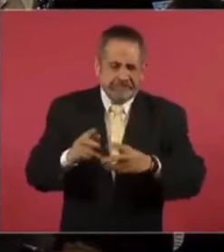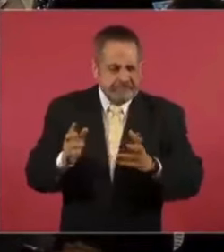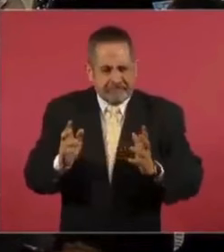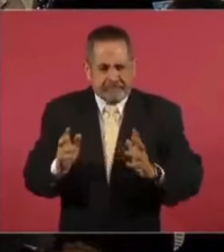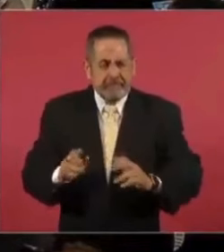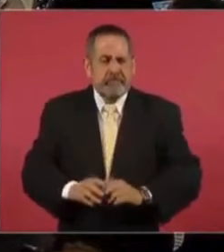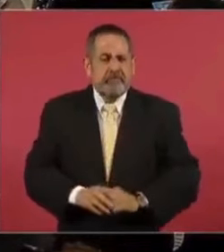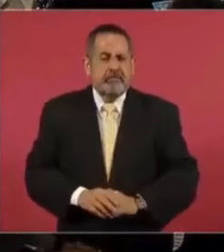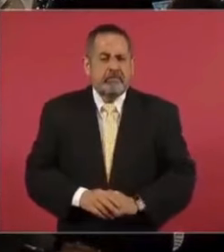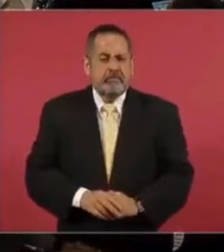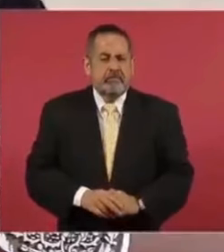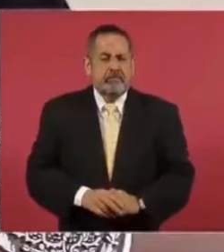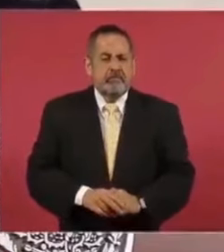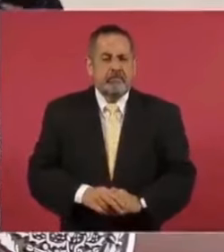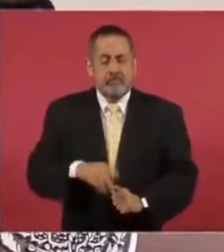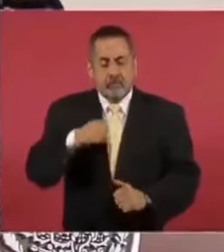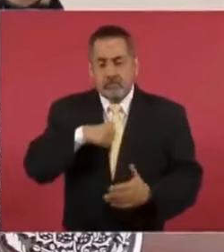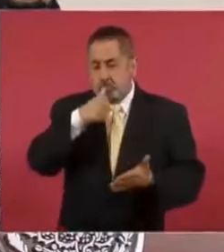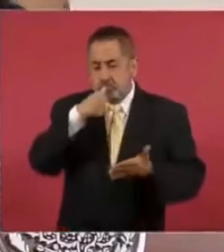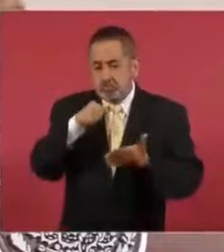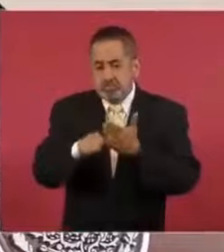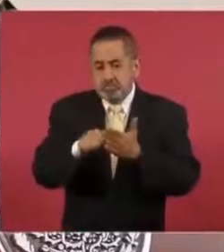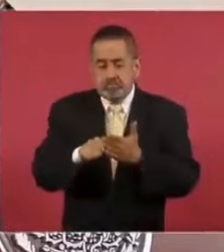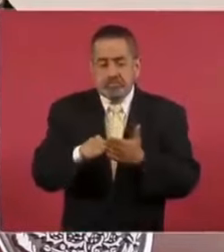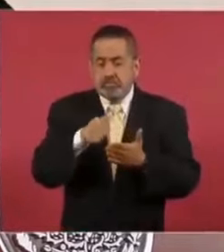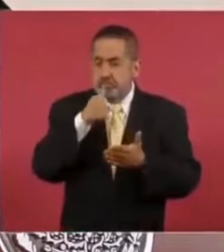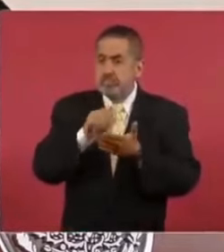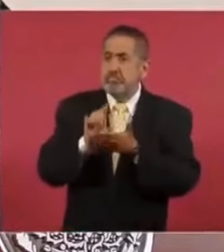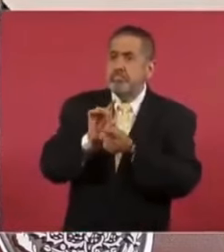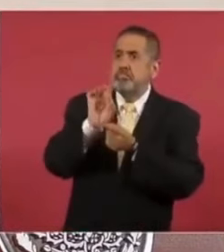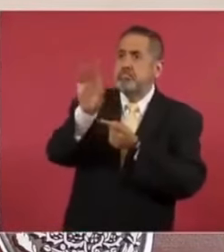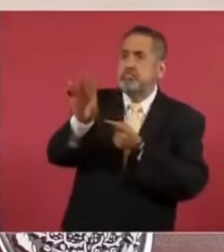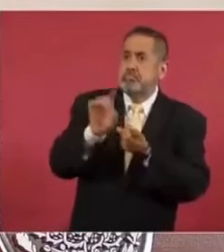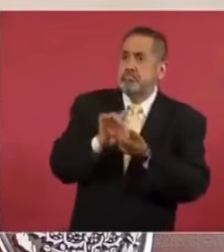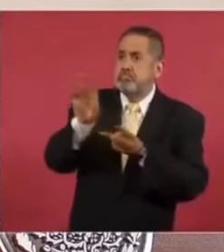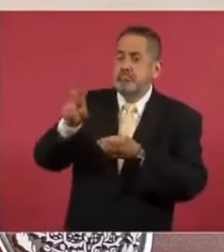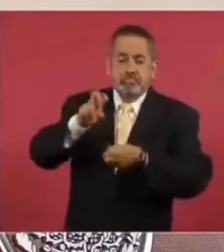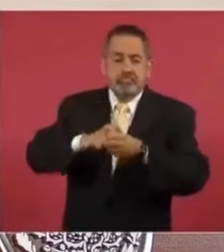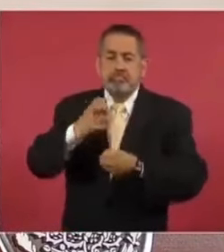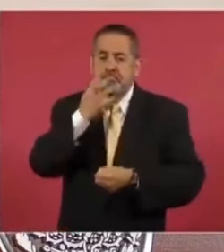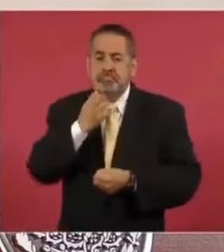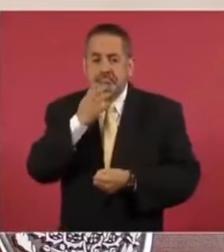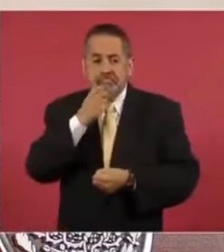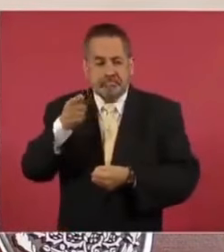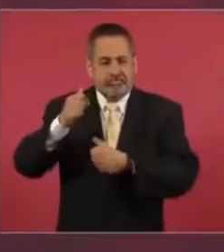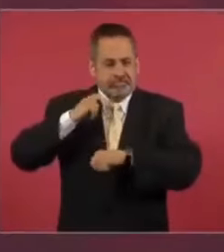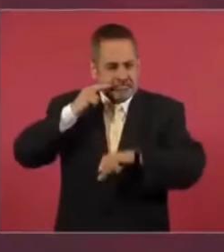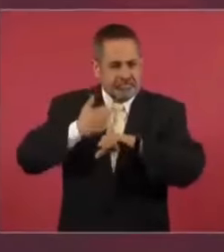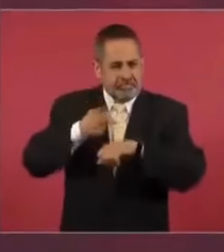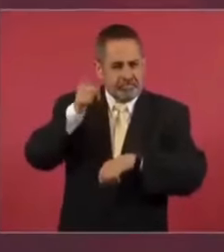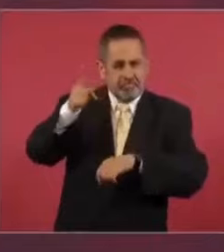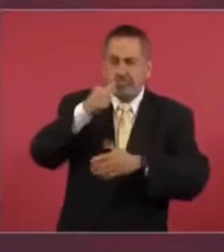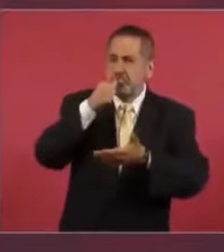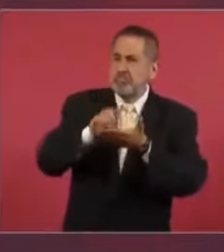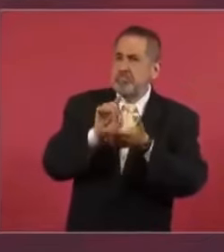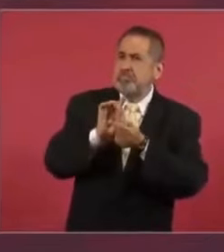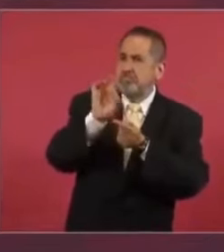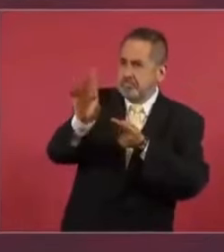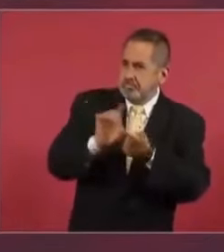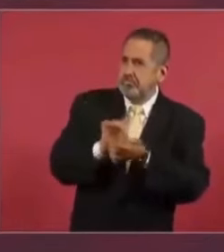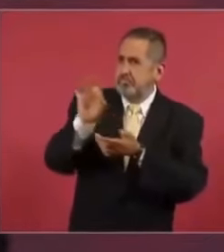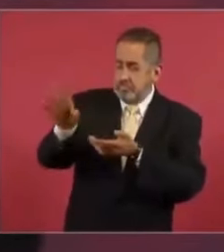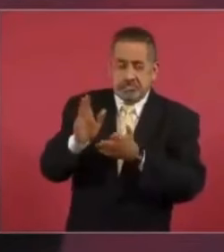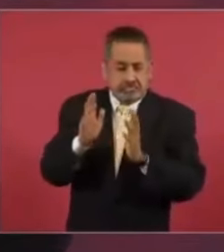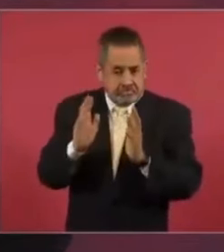dirigido dos cartas a dos primeros ministros de Israel planteándoles que